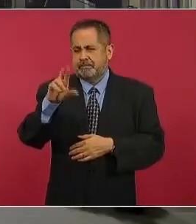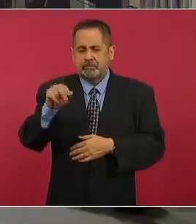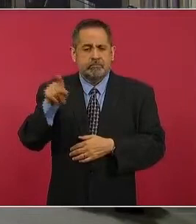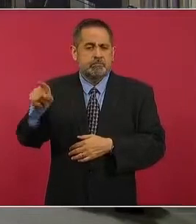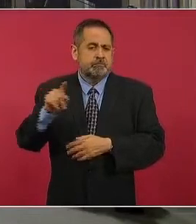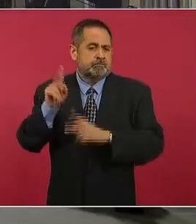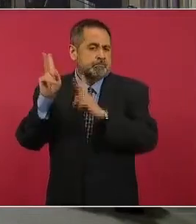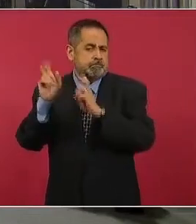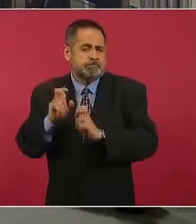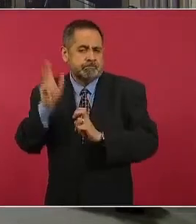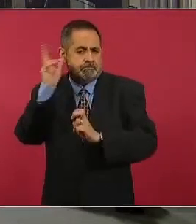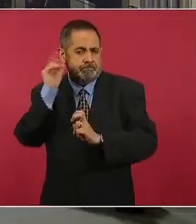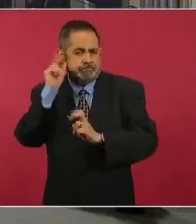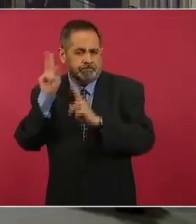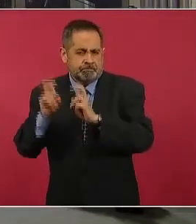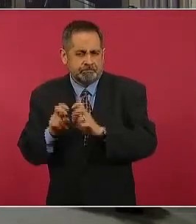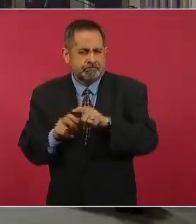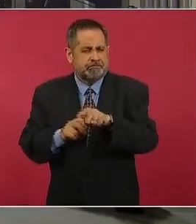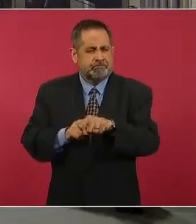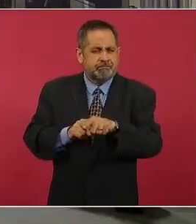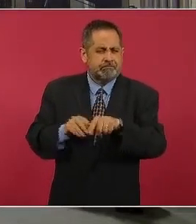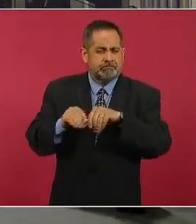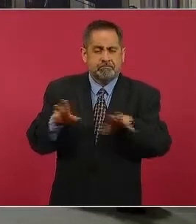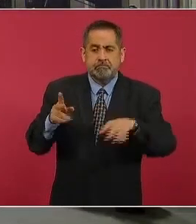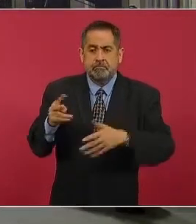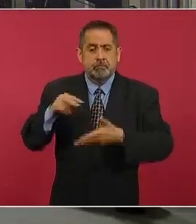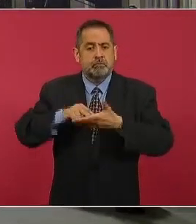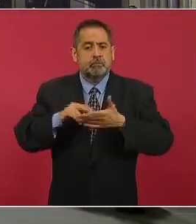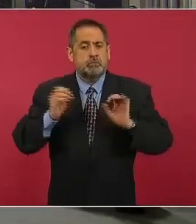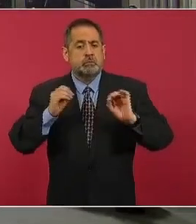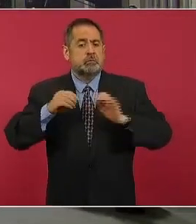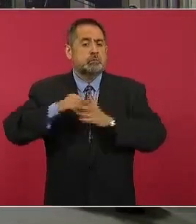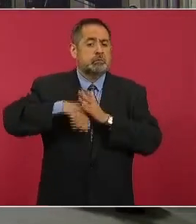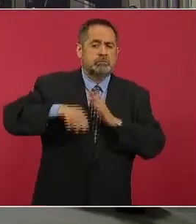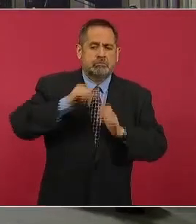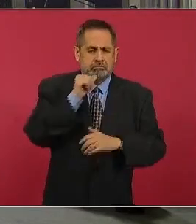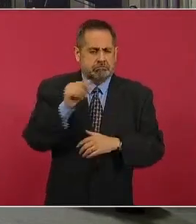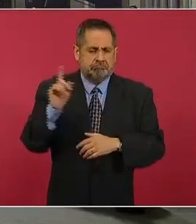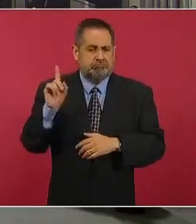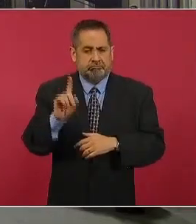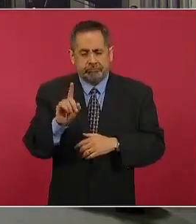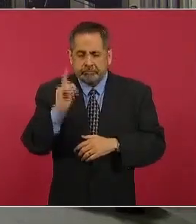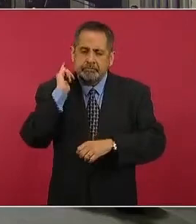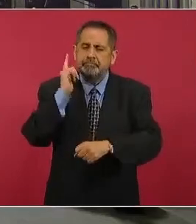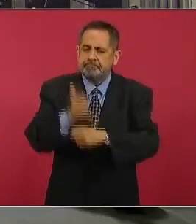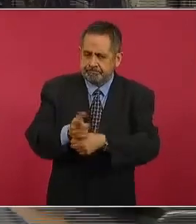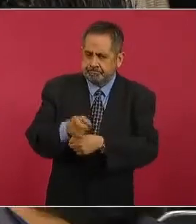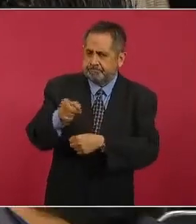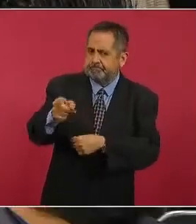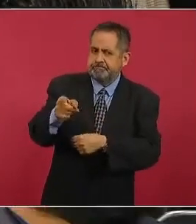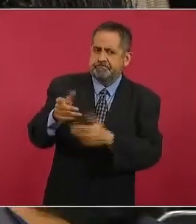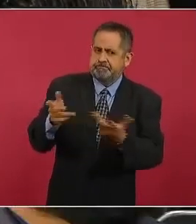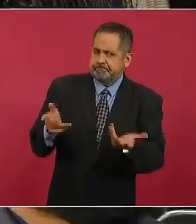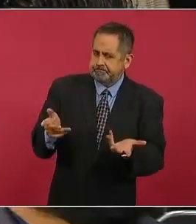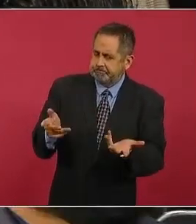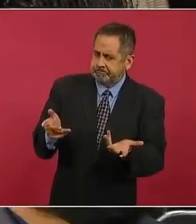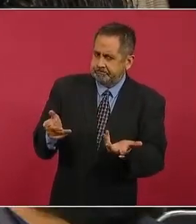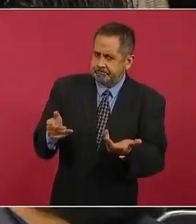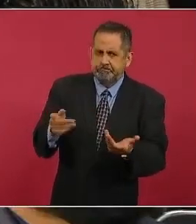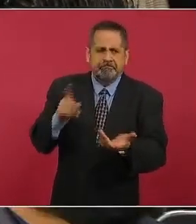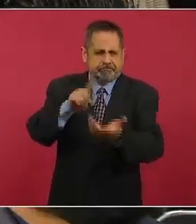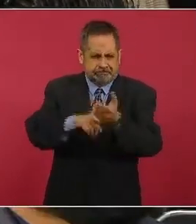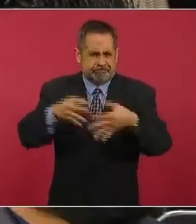audios bueno pues ni la fiscalía él tampoco salieron a desmentir que existan si bien es cierto que una cosa es lo que se estaría pues